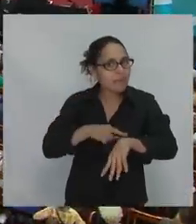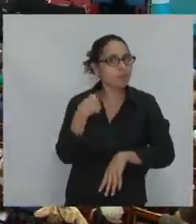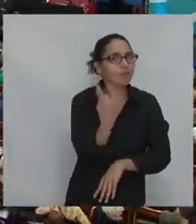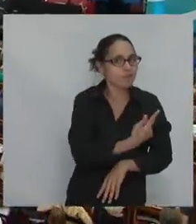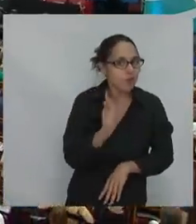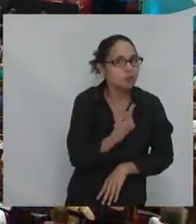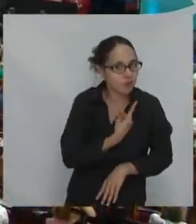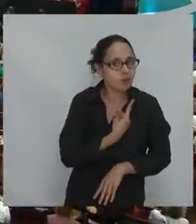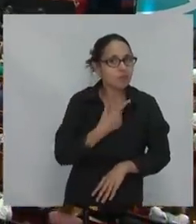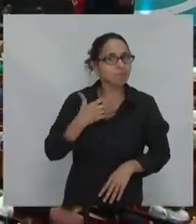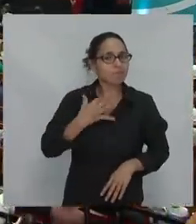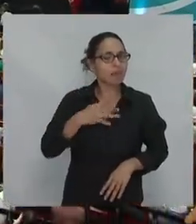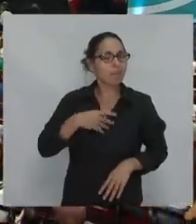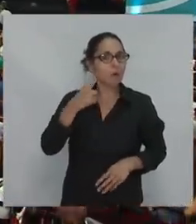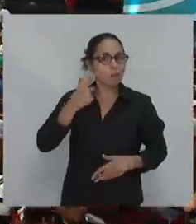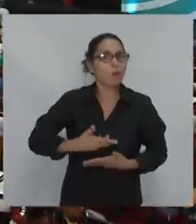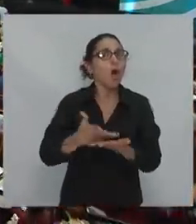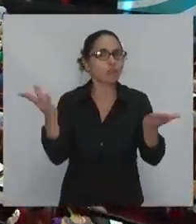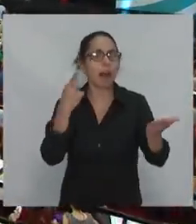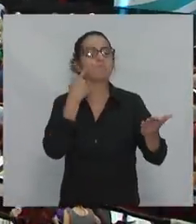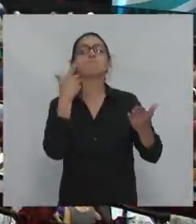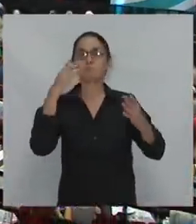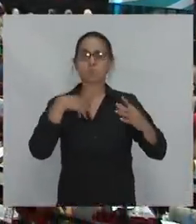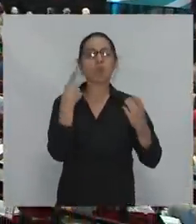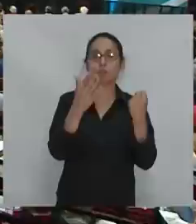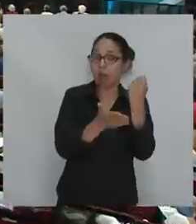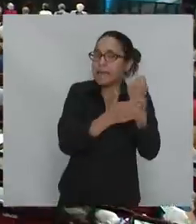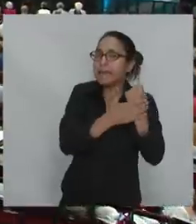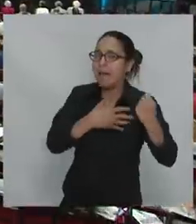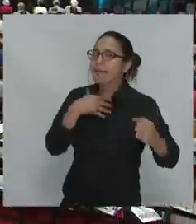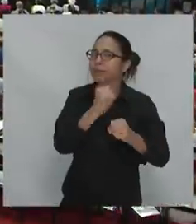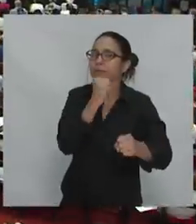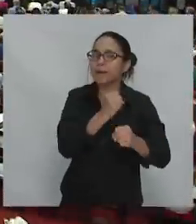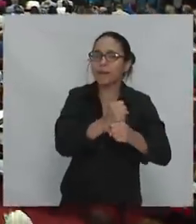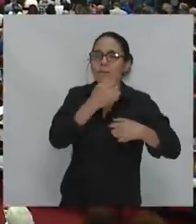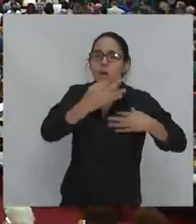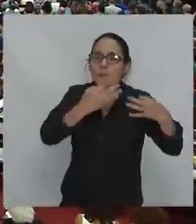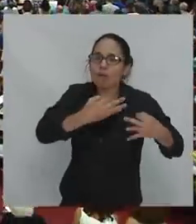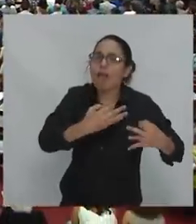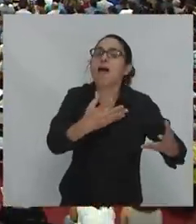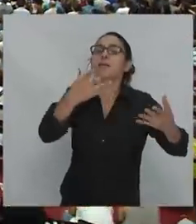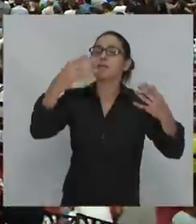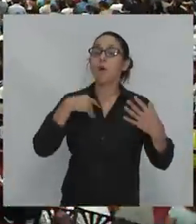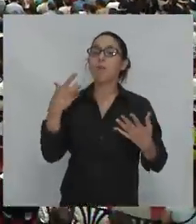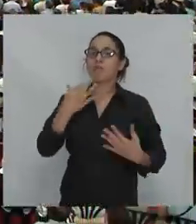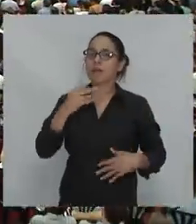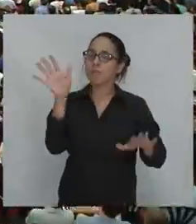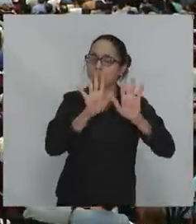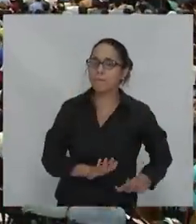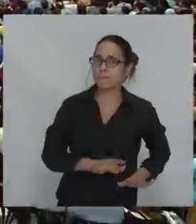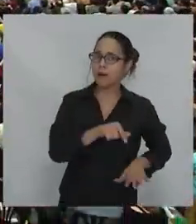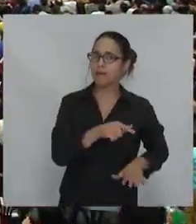reconocer lo que hicimos bien, reconocer lo que hicimos mal y prepararnos. La